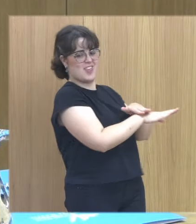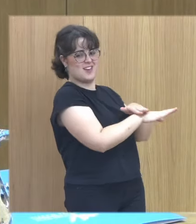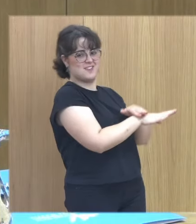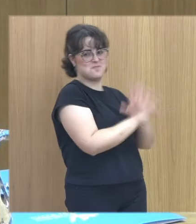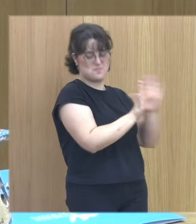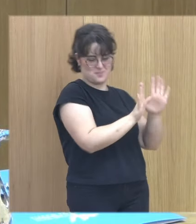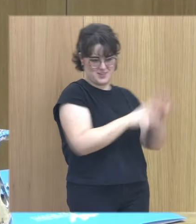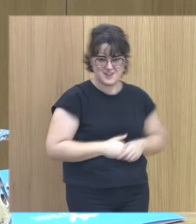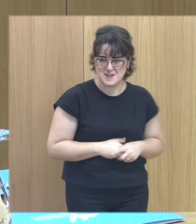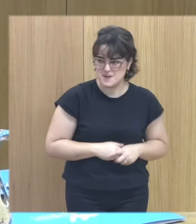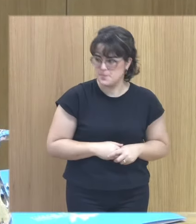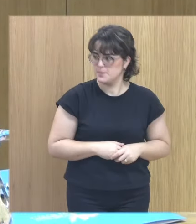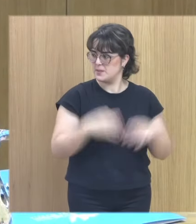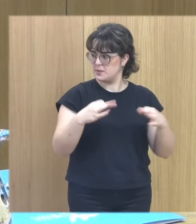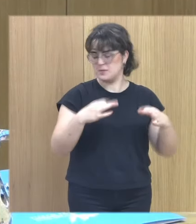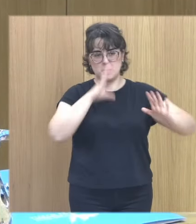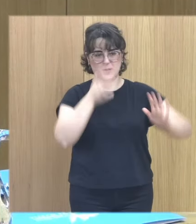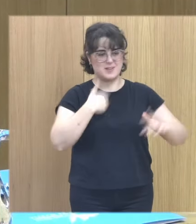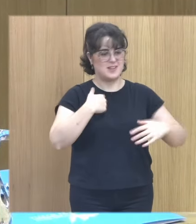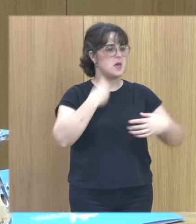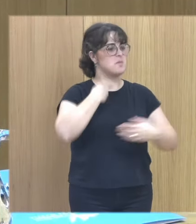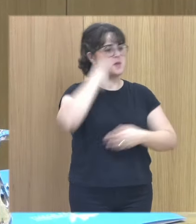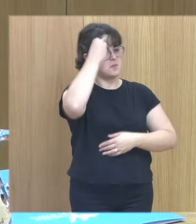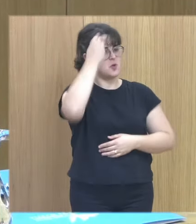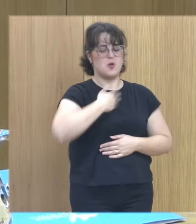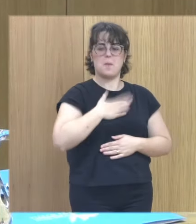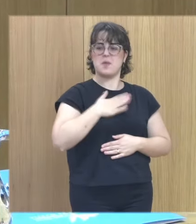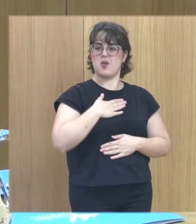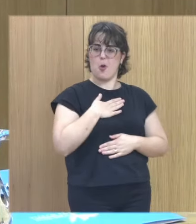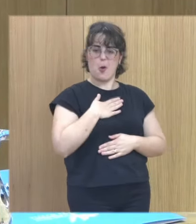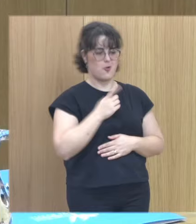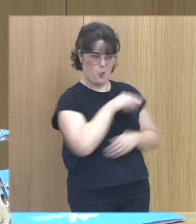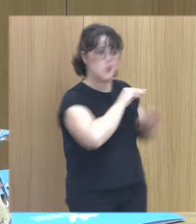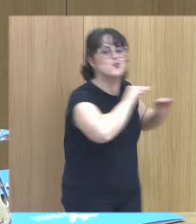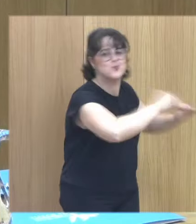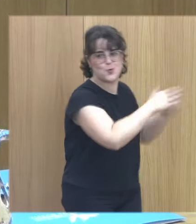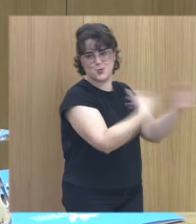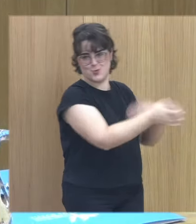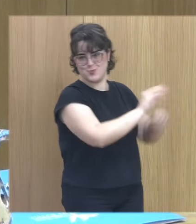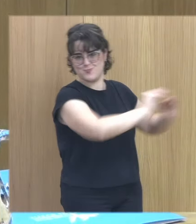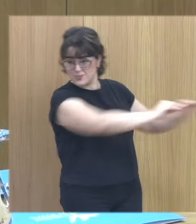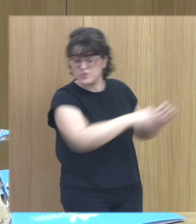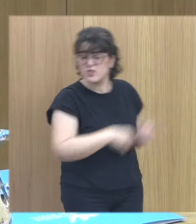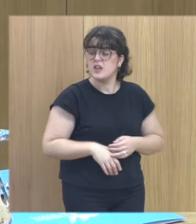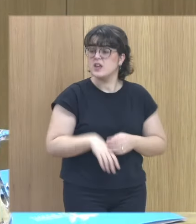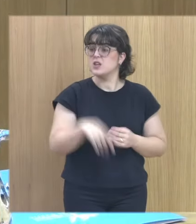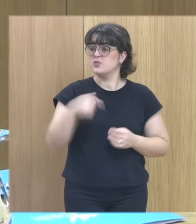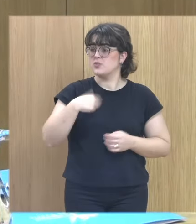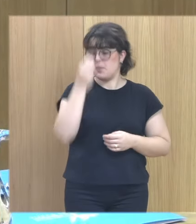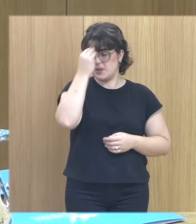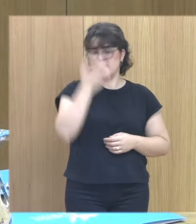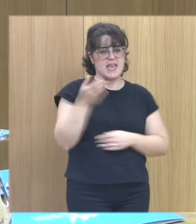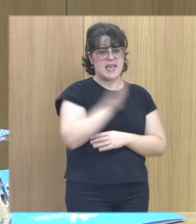nombro eso sí porque no se crean que es mío sino que es de ella creo que es un ejemplo y que bueno